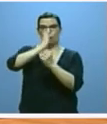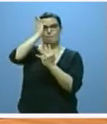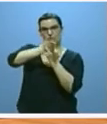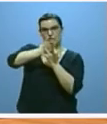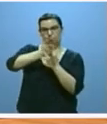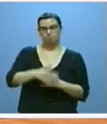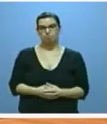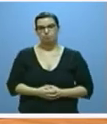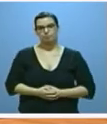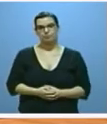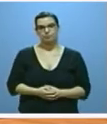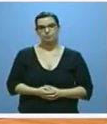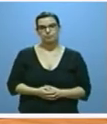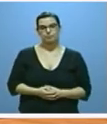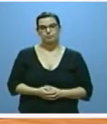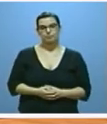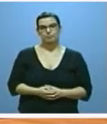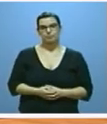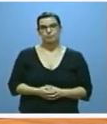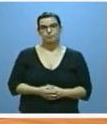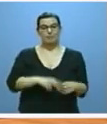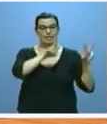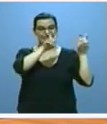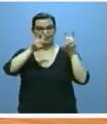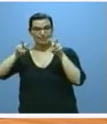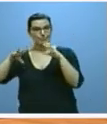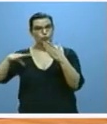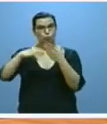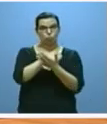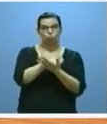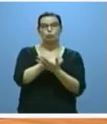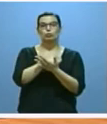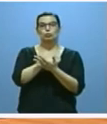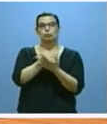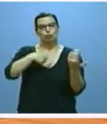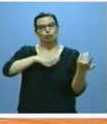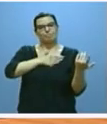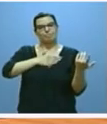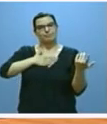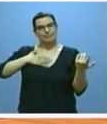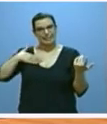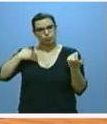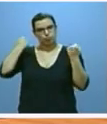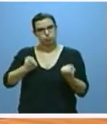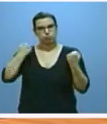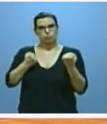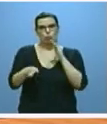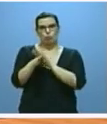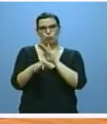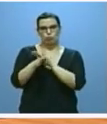autonómica. Sobre todos ellos vamos sobre todos ellos queremos seguir insistiendo